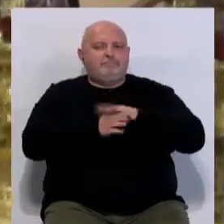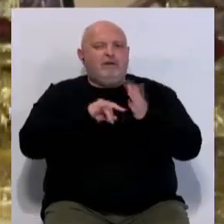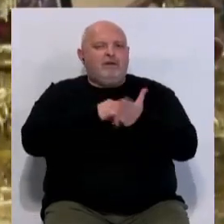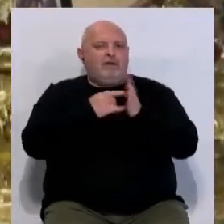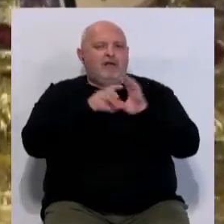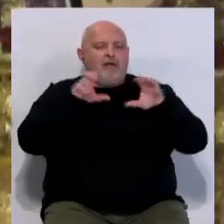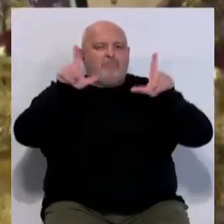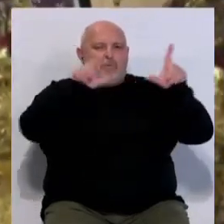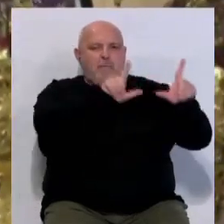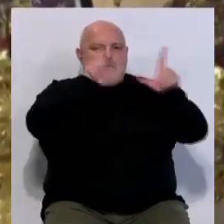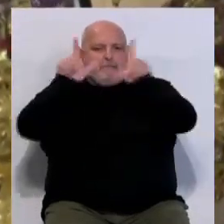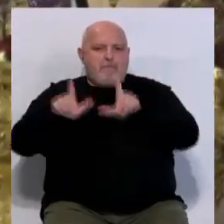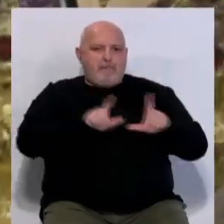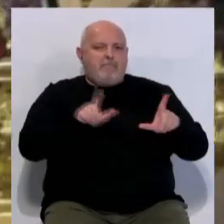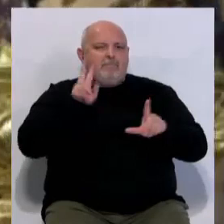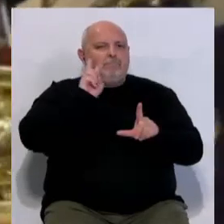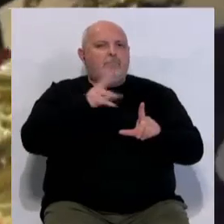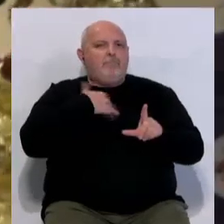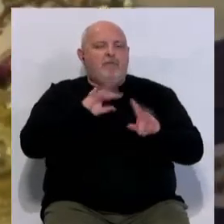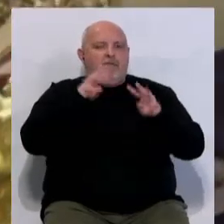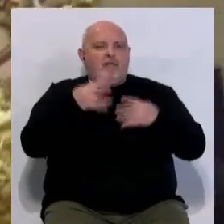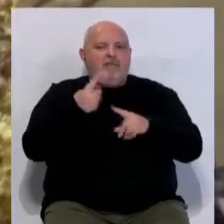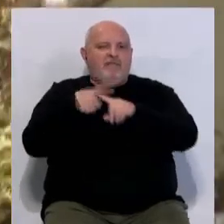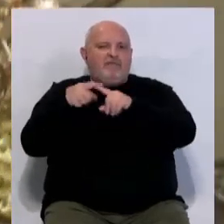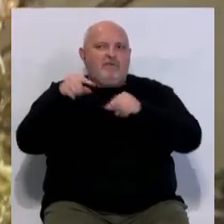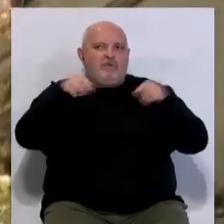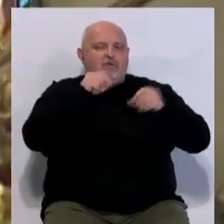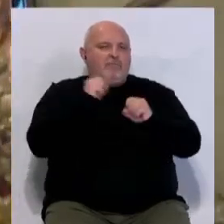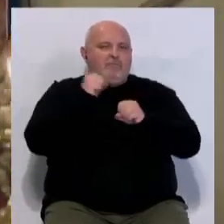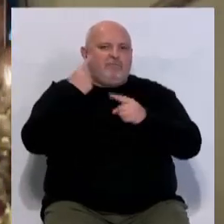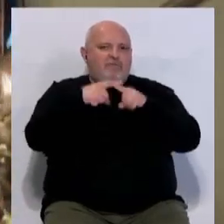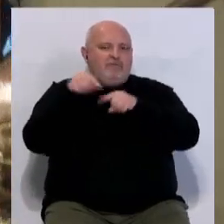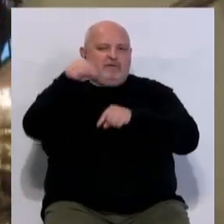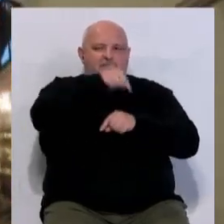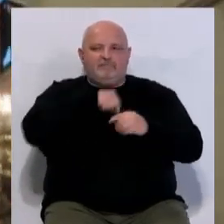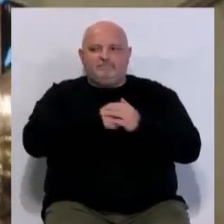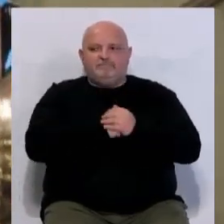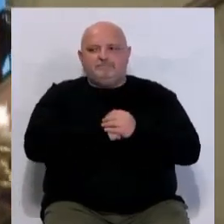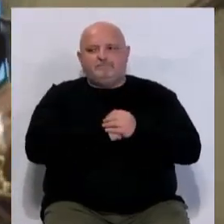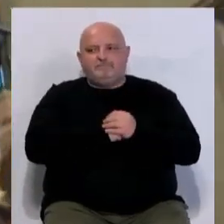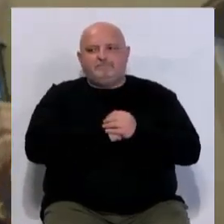sistema de multipantallas que permitirá el seguimiento en Internet de diferentes desfiles profesionales a la vez.